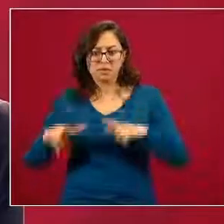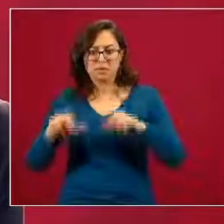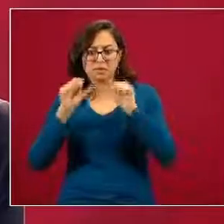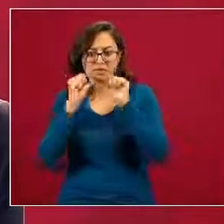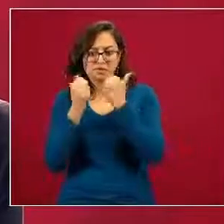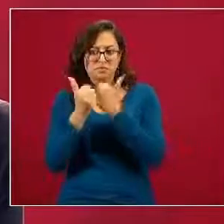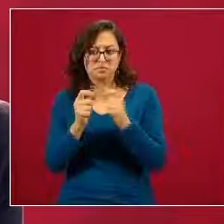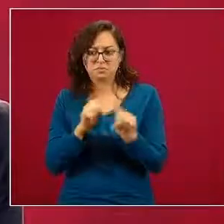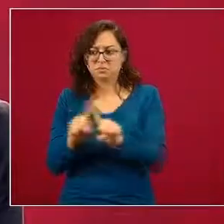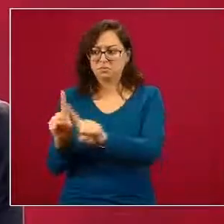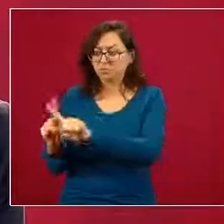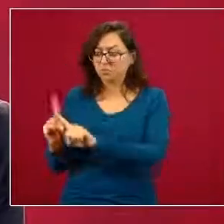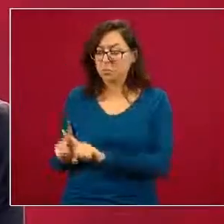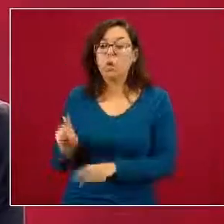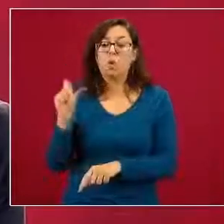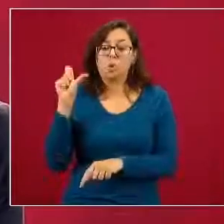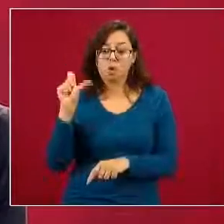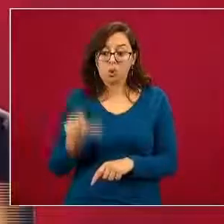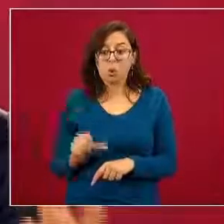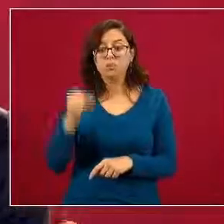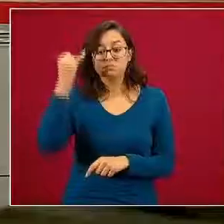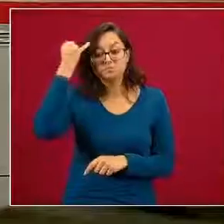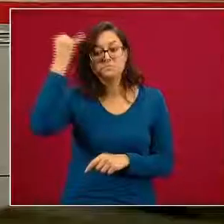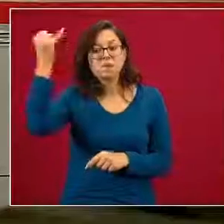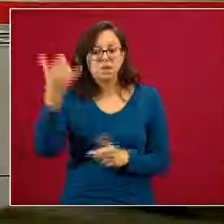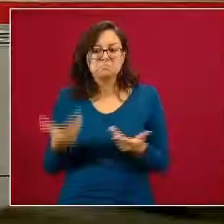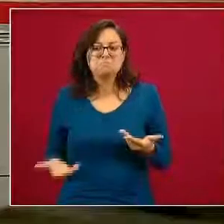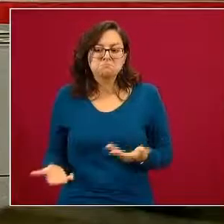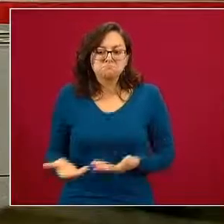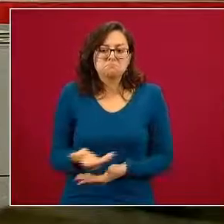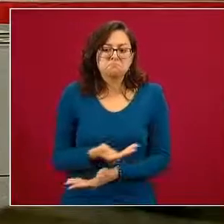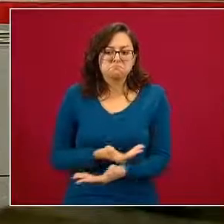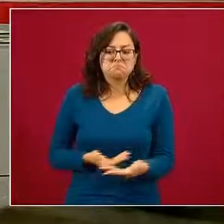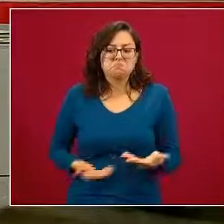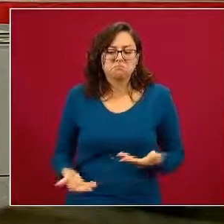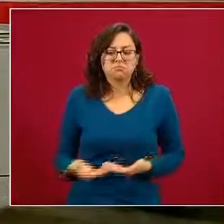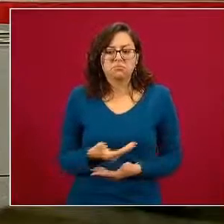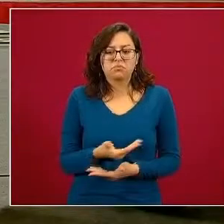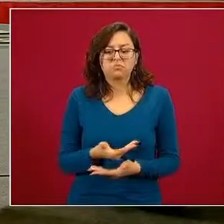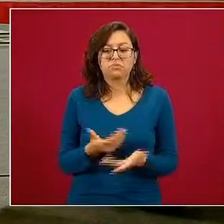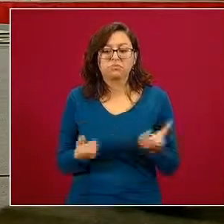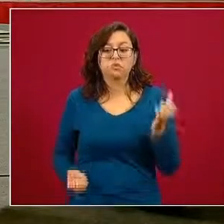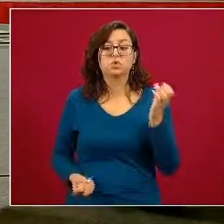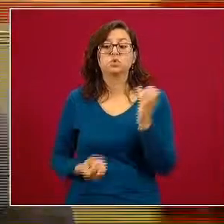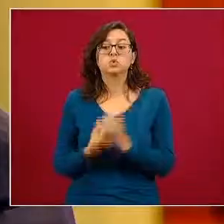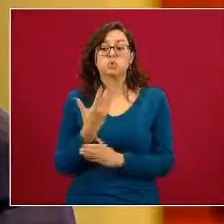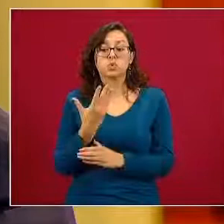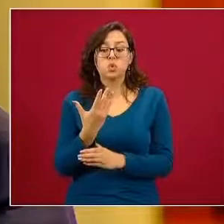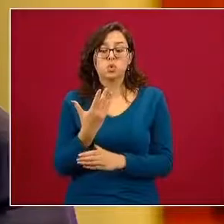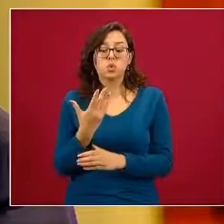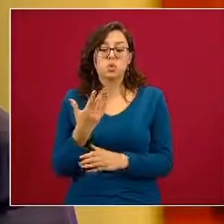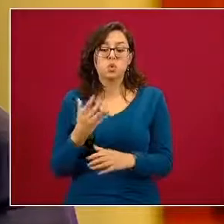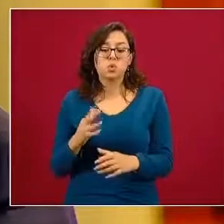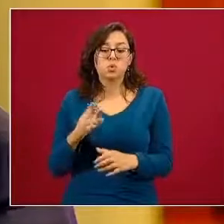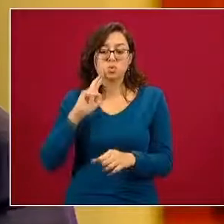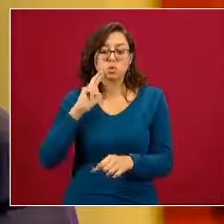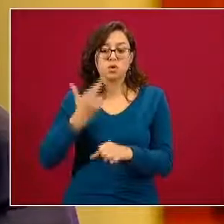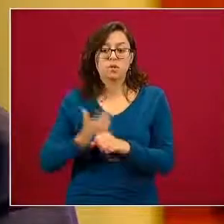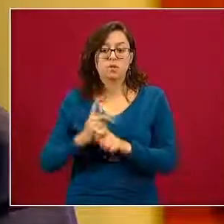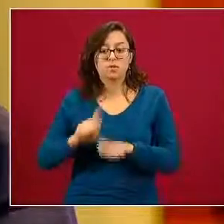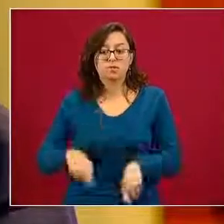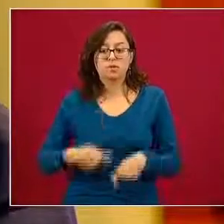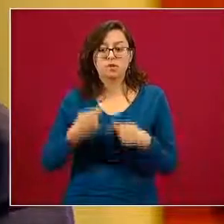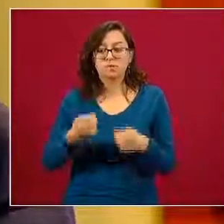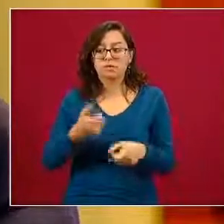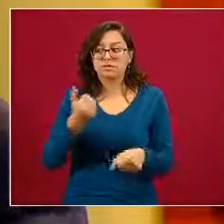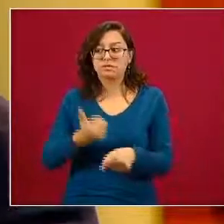particularmente productivo porque pudimos intercambiar ideas efectivamente sobre la nueva responsabilidad de la Secretaría de Prevención y